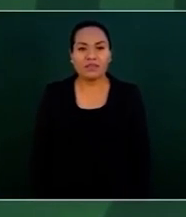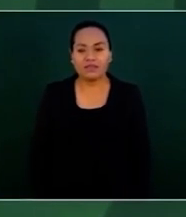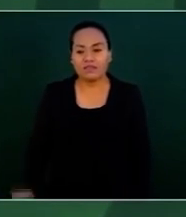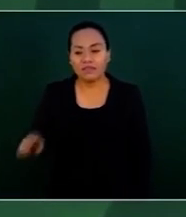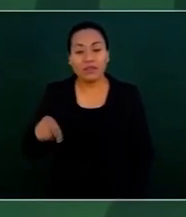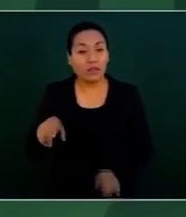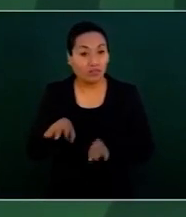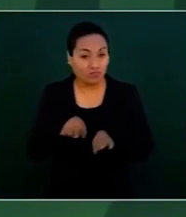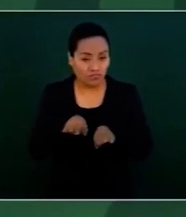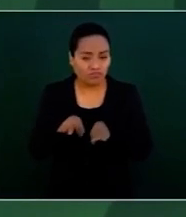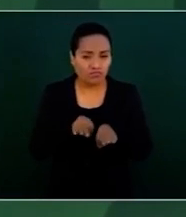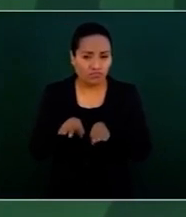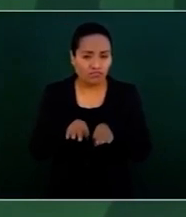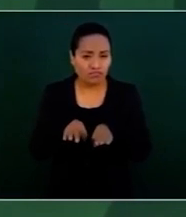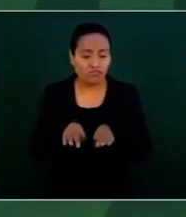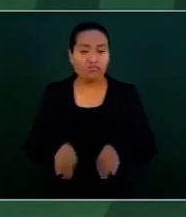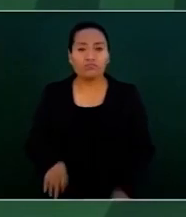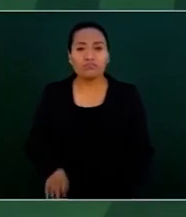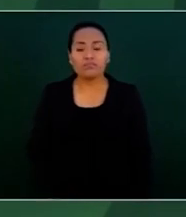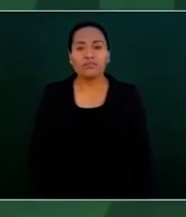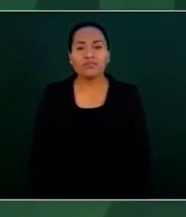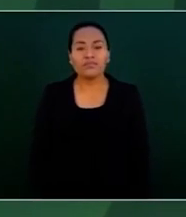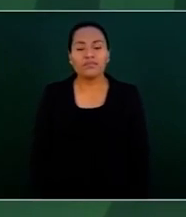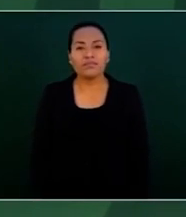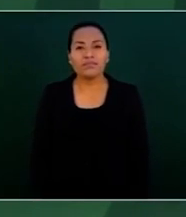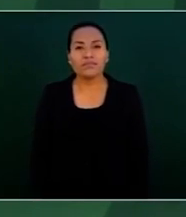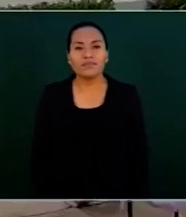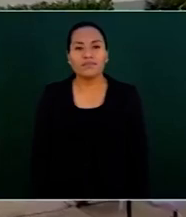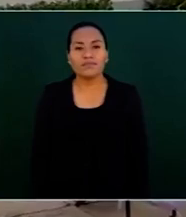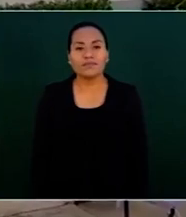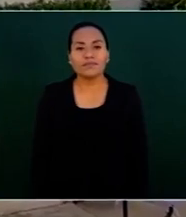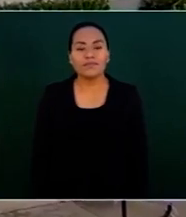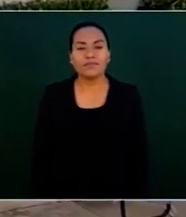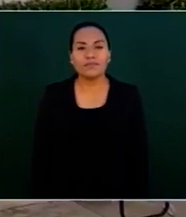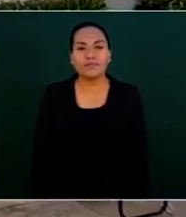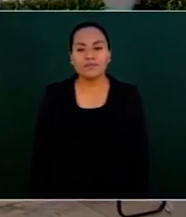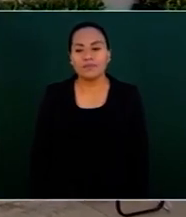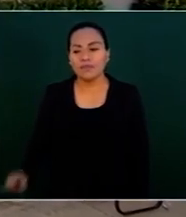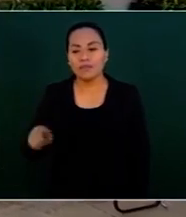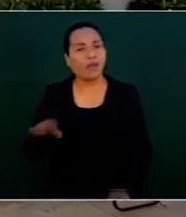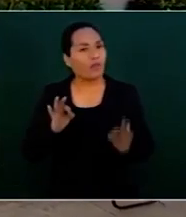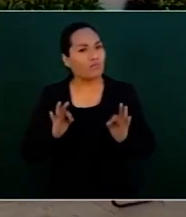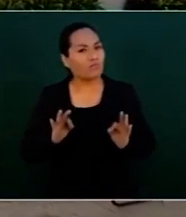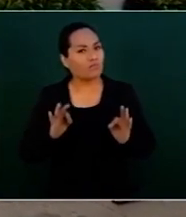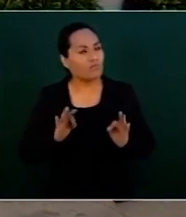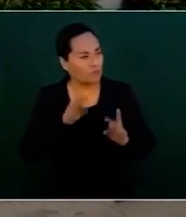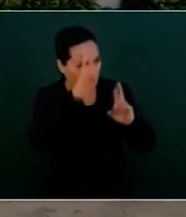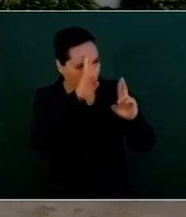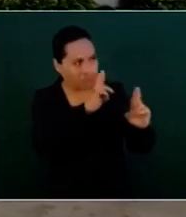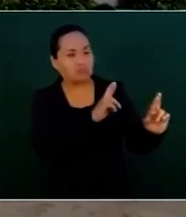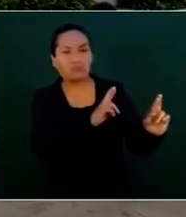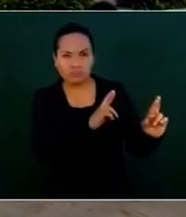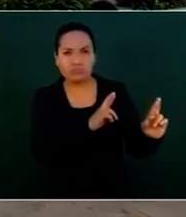con respeto, algunos